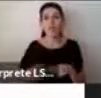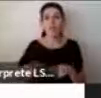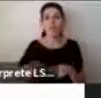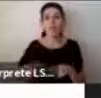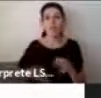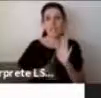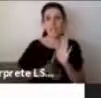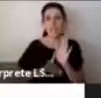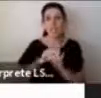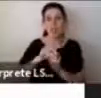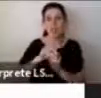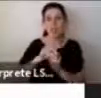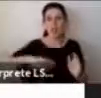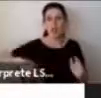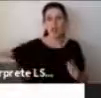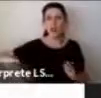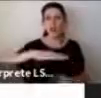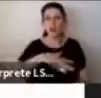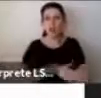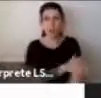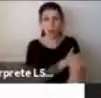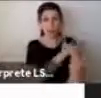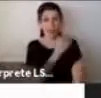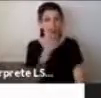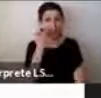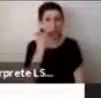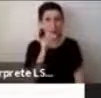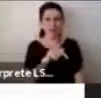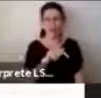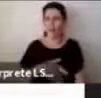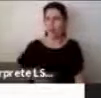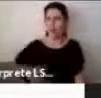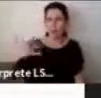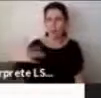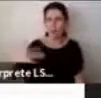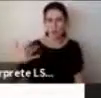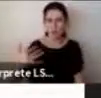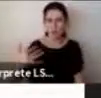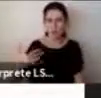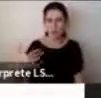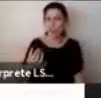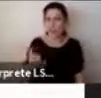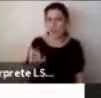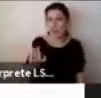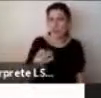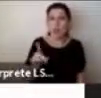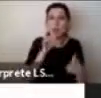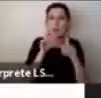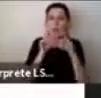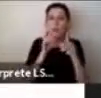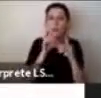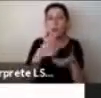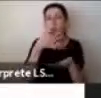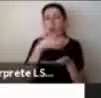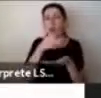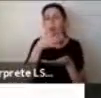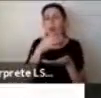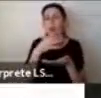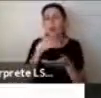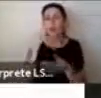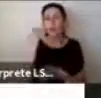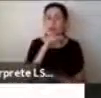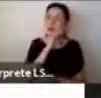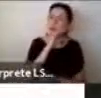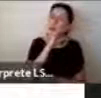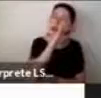No es solamente un instrumento para hacerlos dormir en la noche, ¿cierto? La narración es